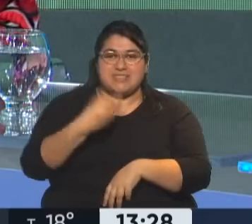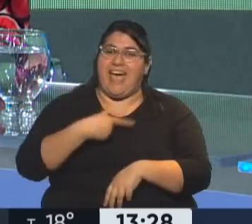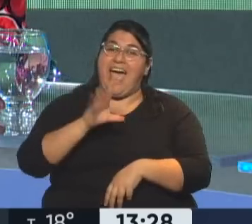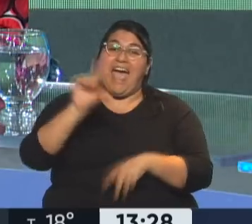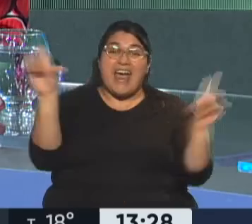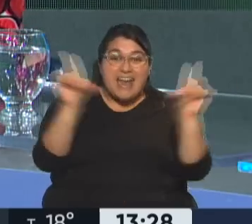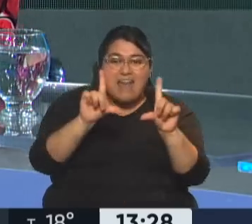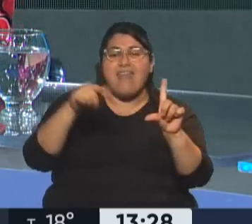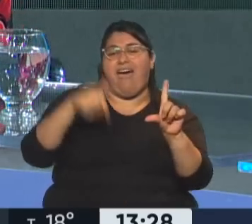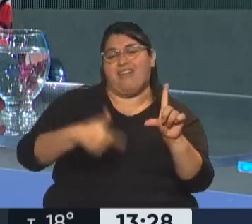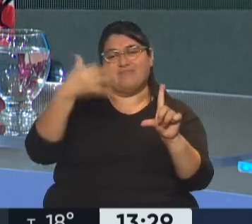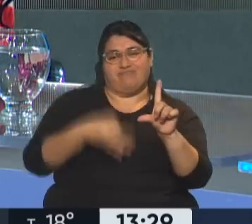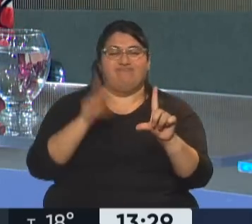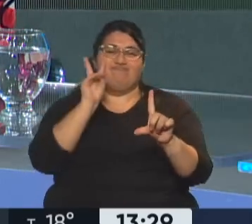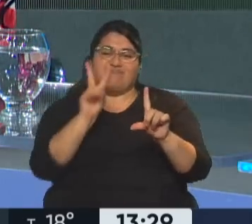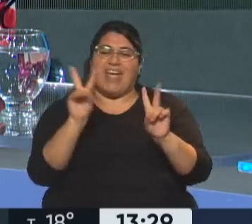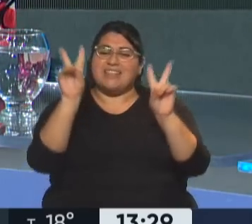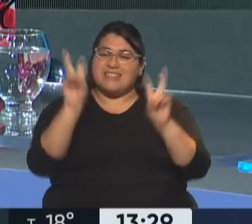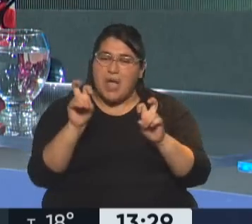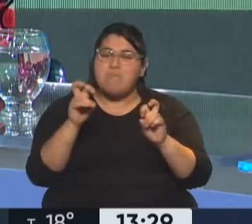claramente está siguiendo el tema en esta edición especial. Yo creo que hay